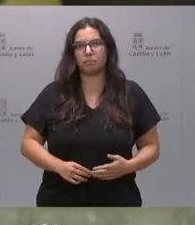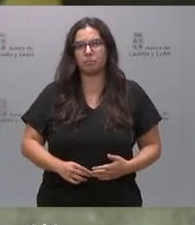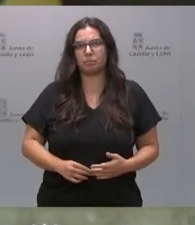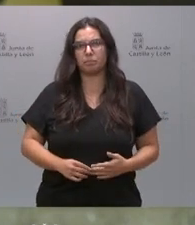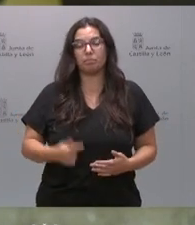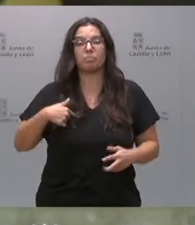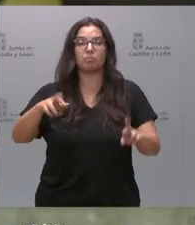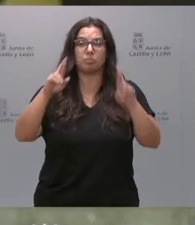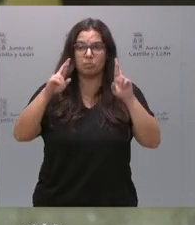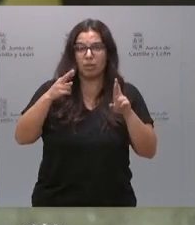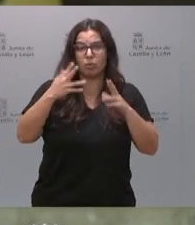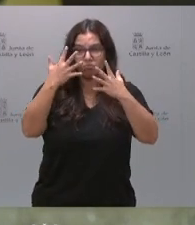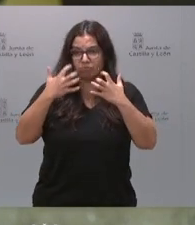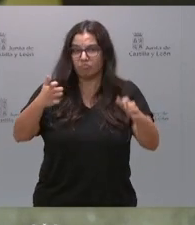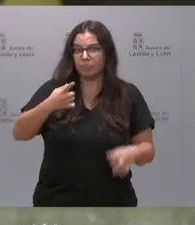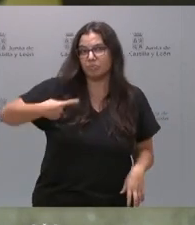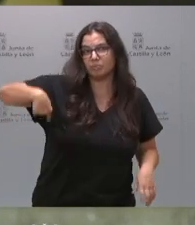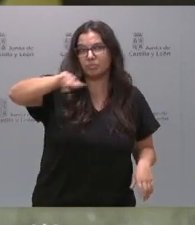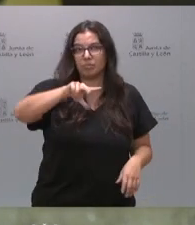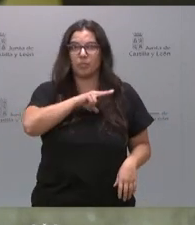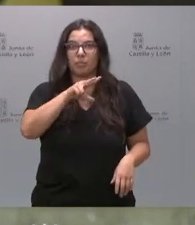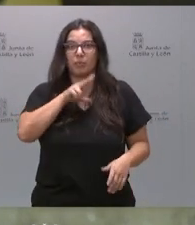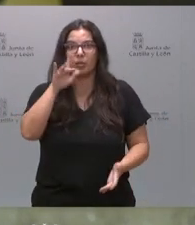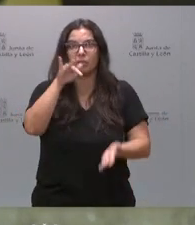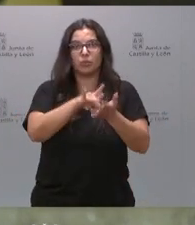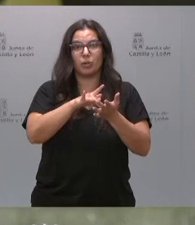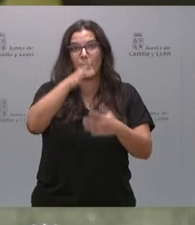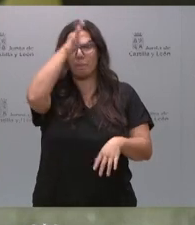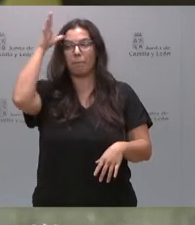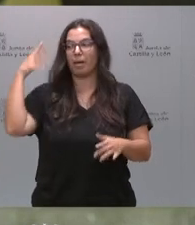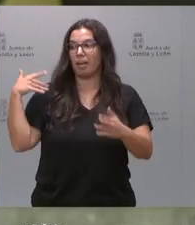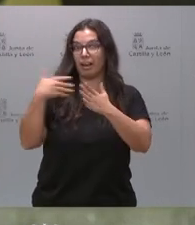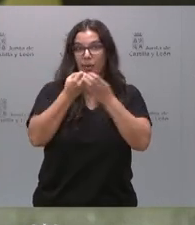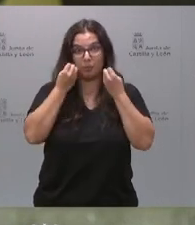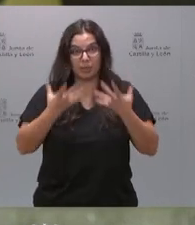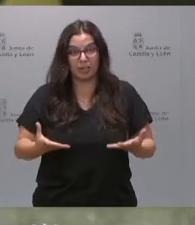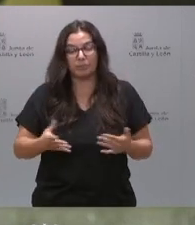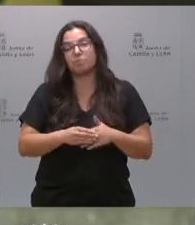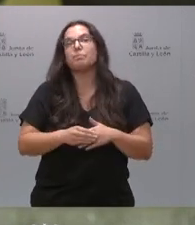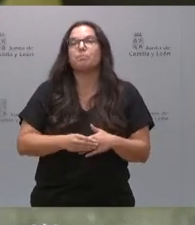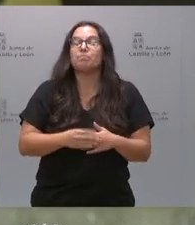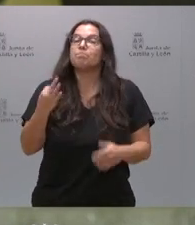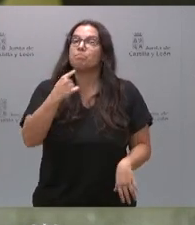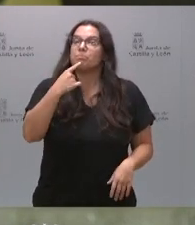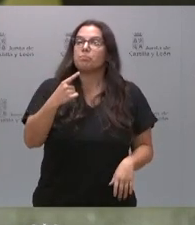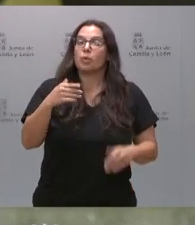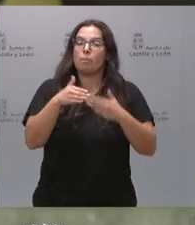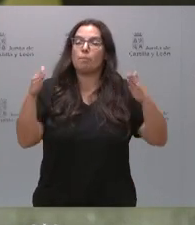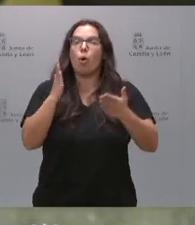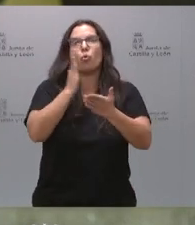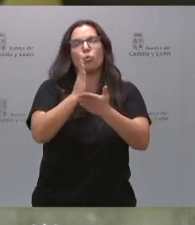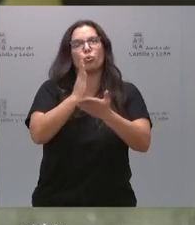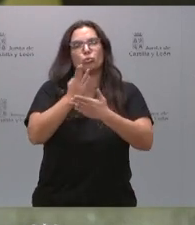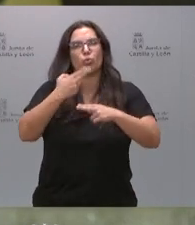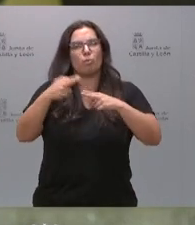que hayan tenido ustedes un buen verano. Tengo que decir que iniciamos el curso político